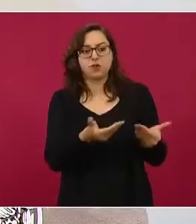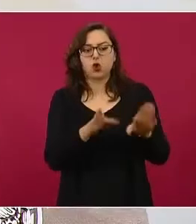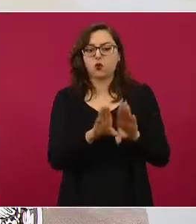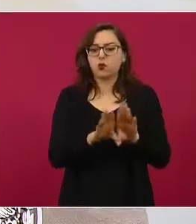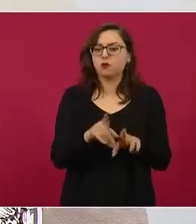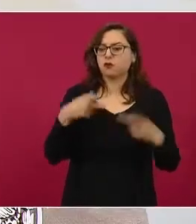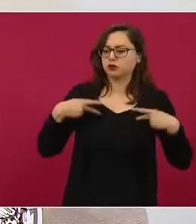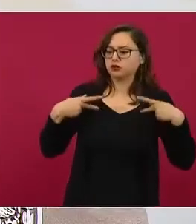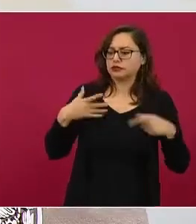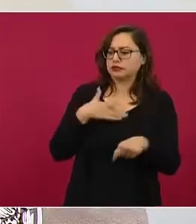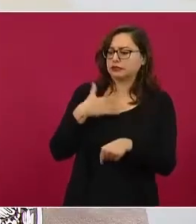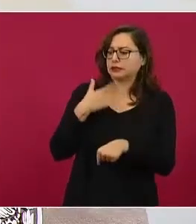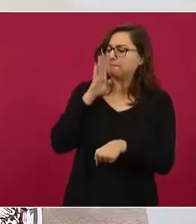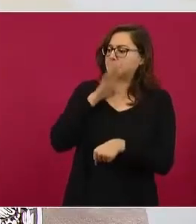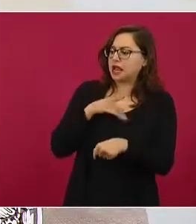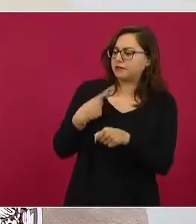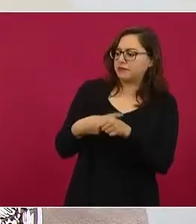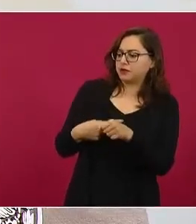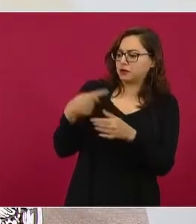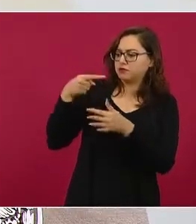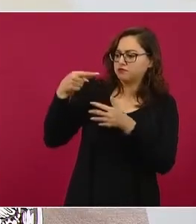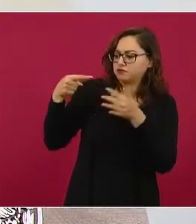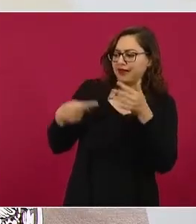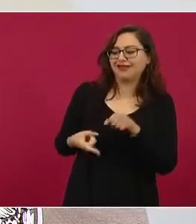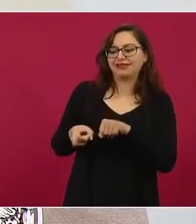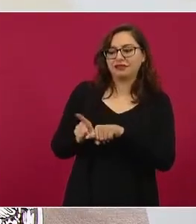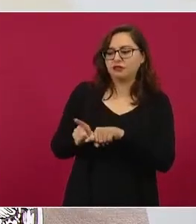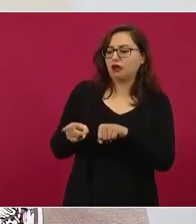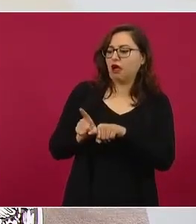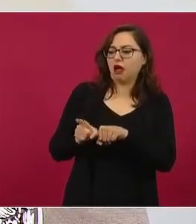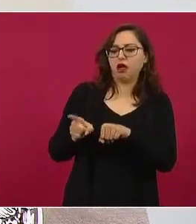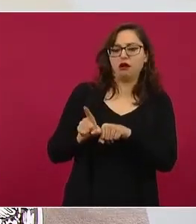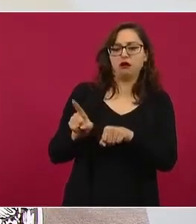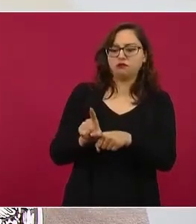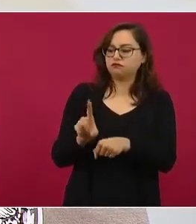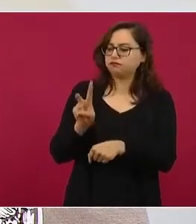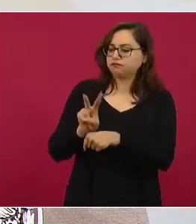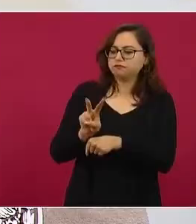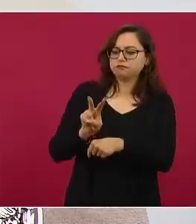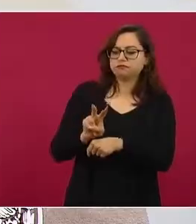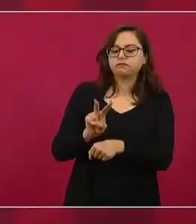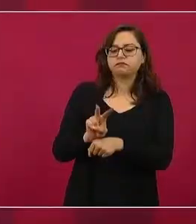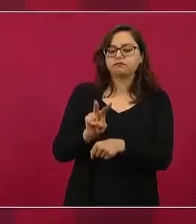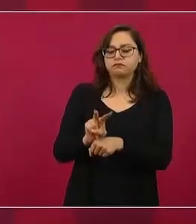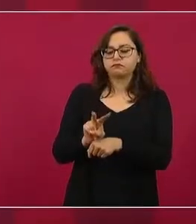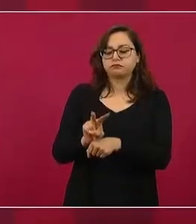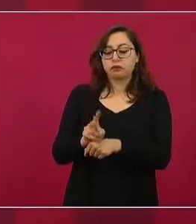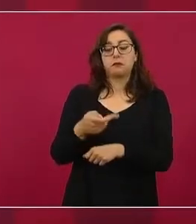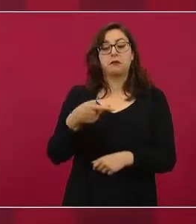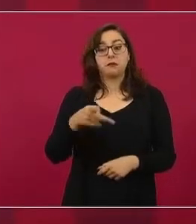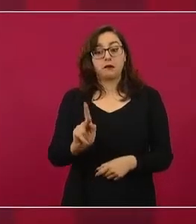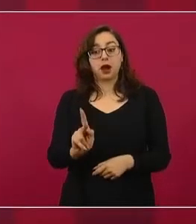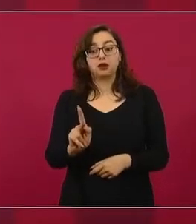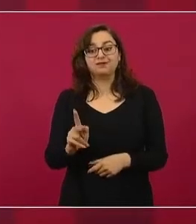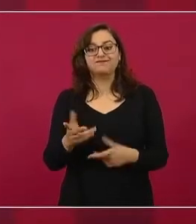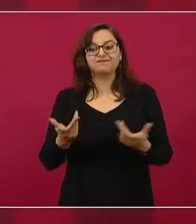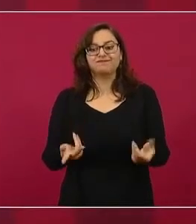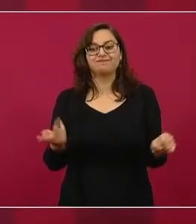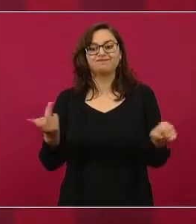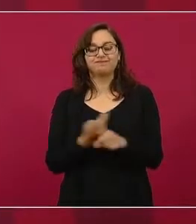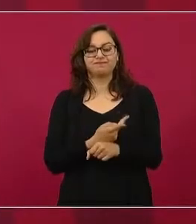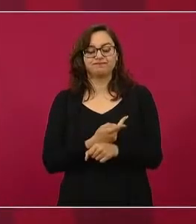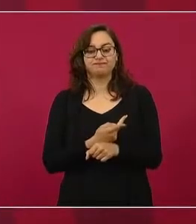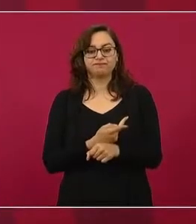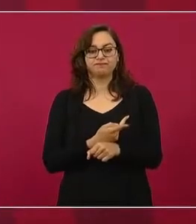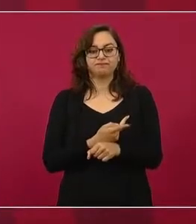las características de las personas, y analizamos eso todos los días en la vigilancia epidemiológica. Pero, desafortunadamente,